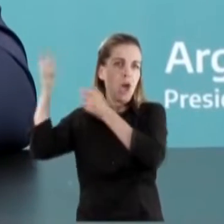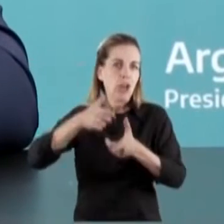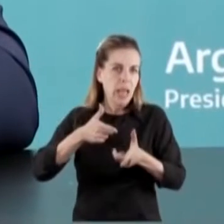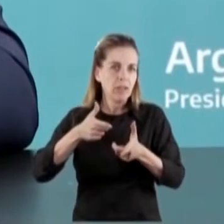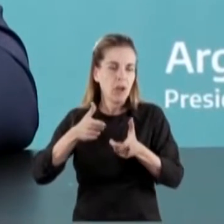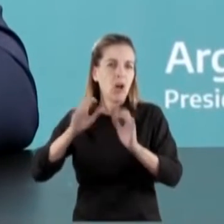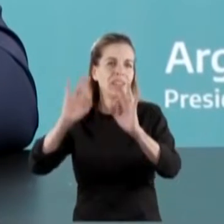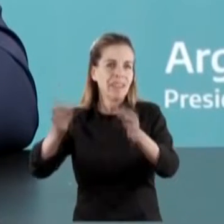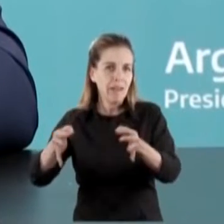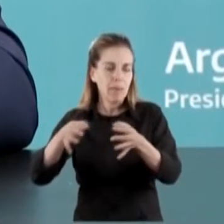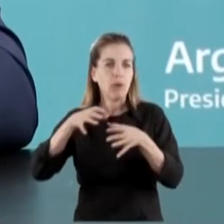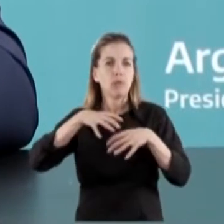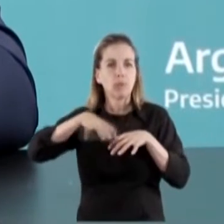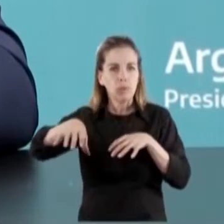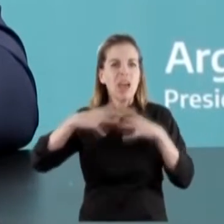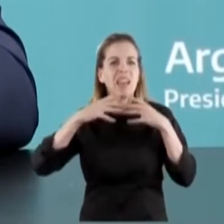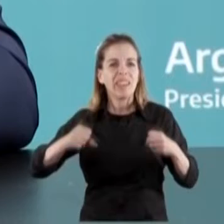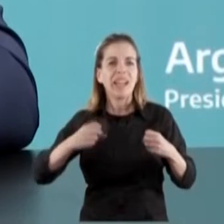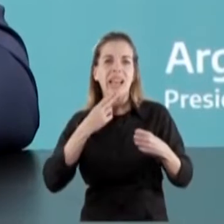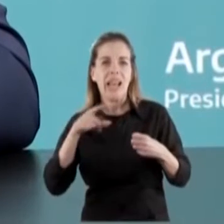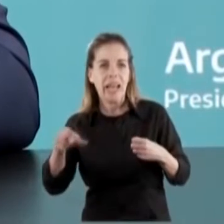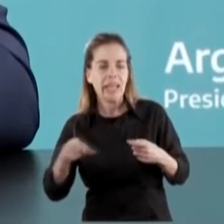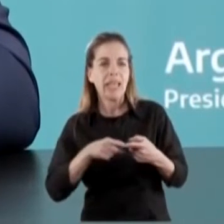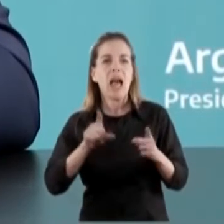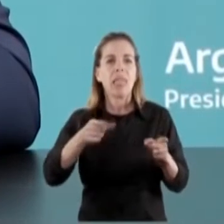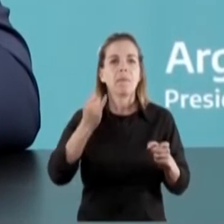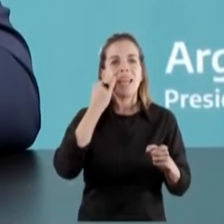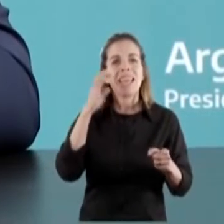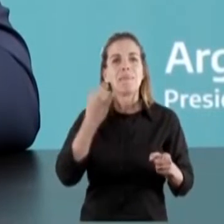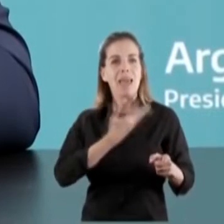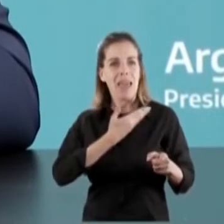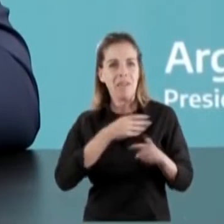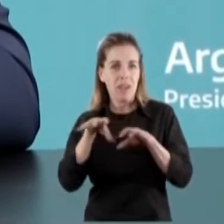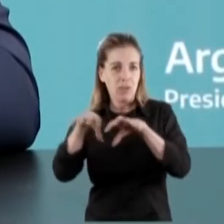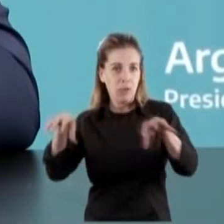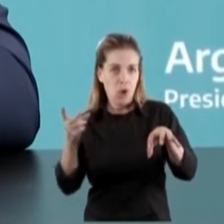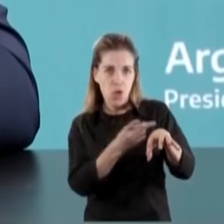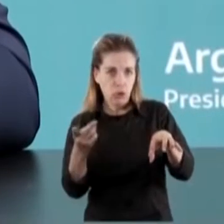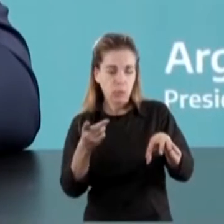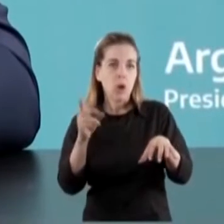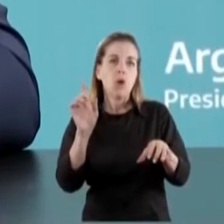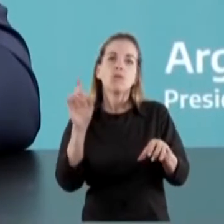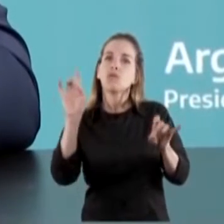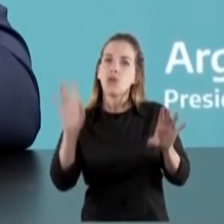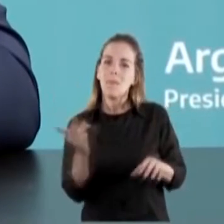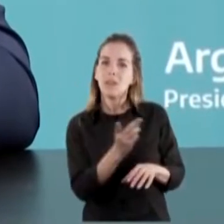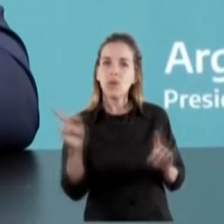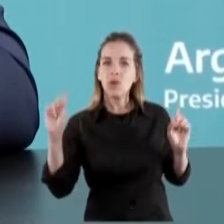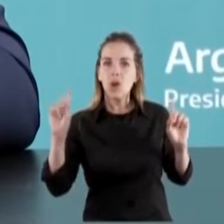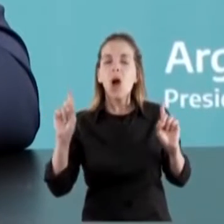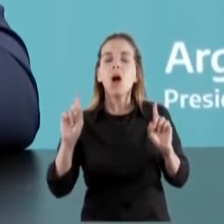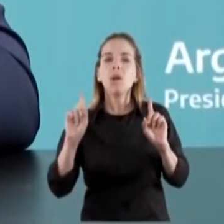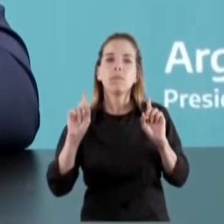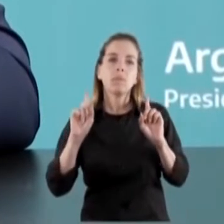está la Secretaría de Energía y está YPF, no son los únicos actores, digamos, hay actores